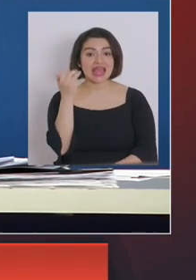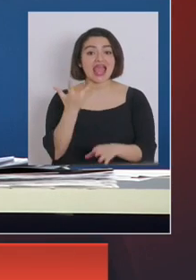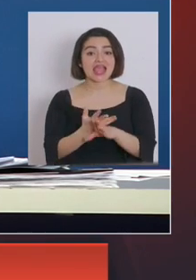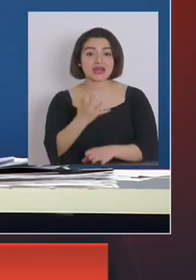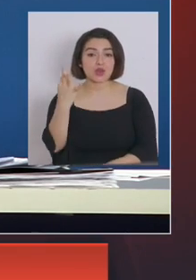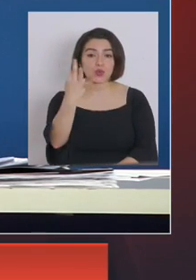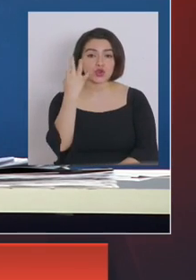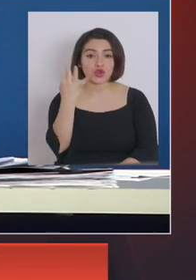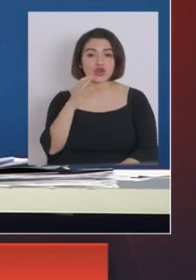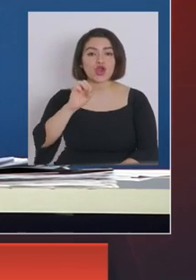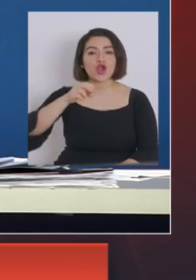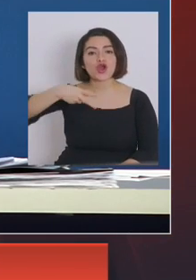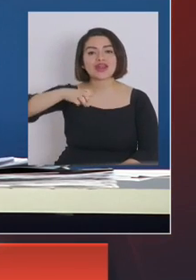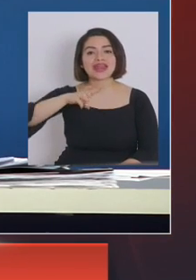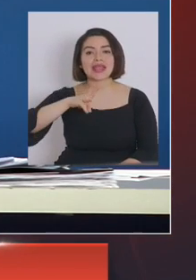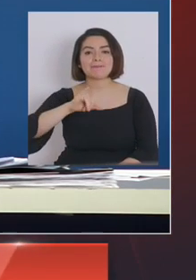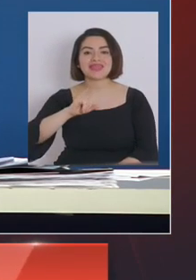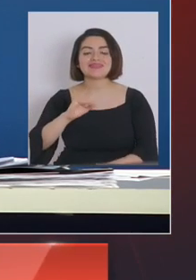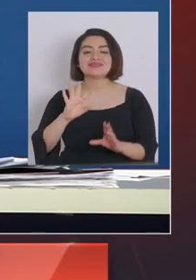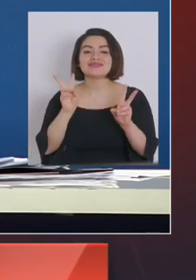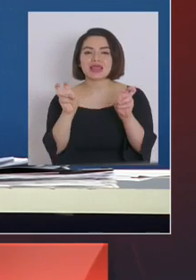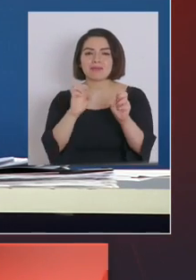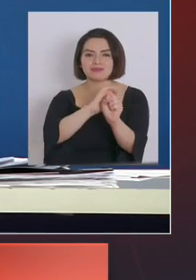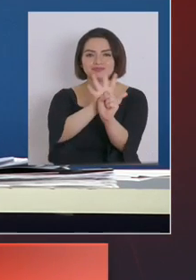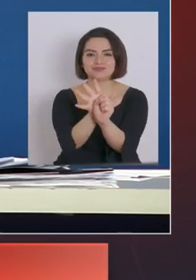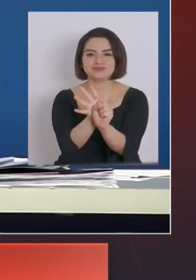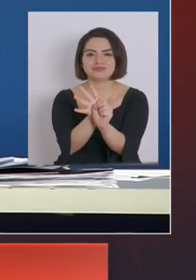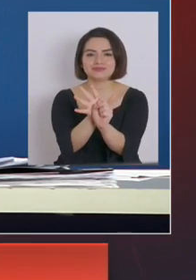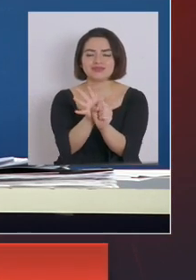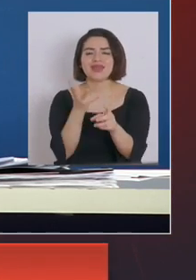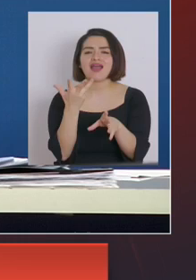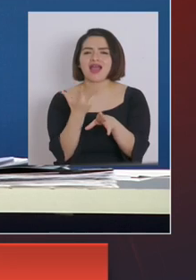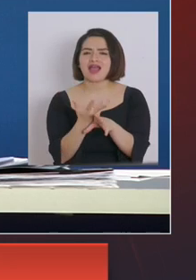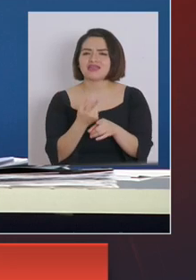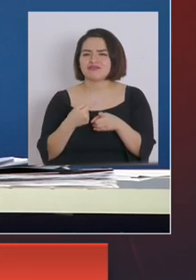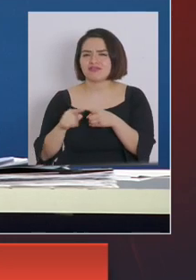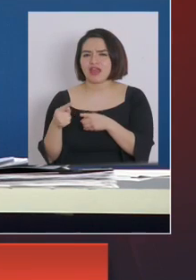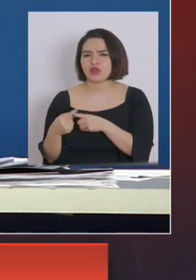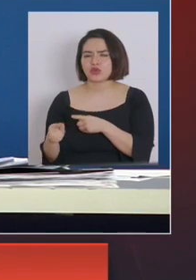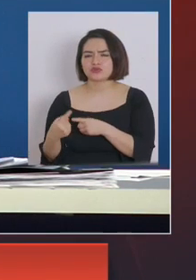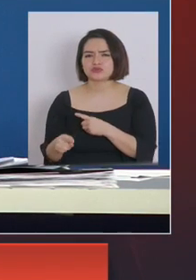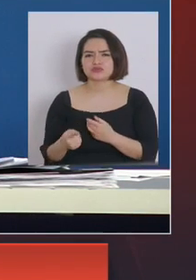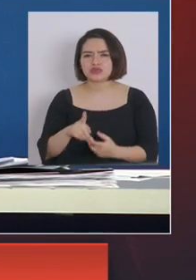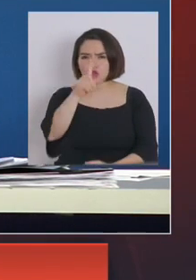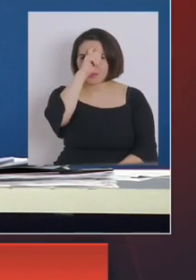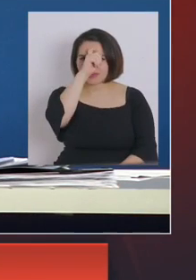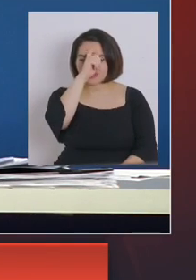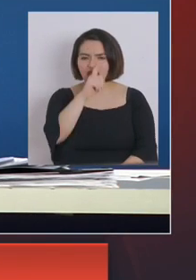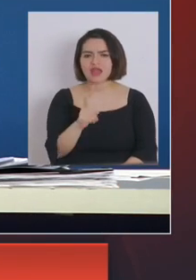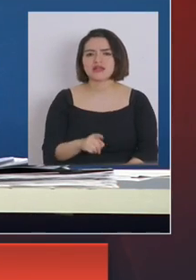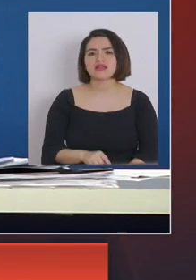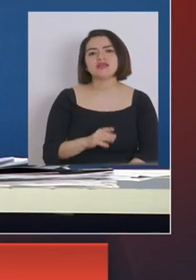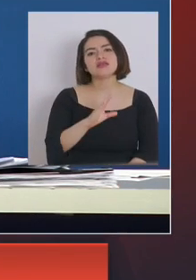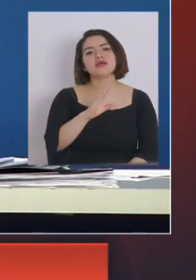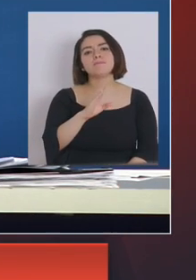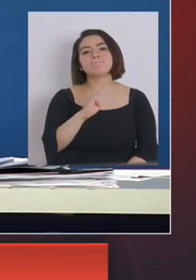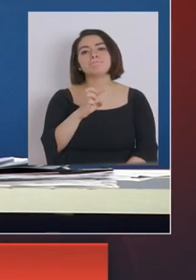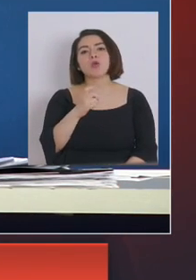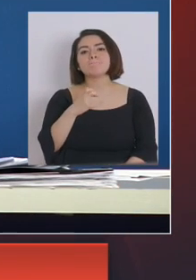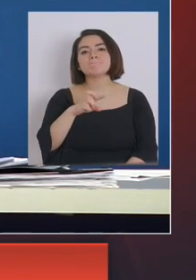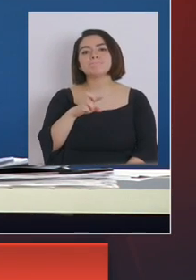reunión en la UNEMI para este tema nosotros tenemos ahí varios consultorios el SAPU Pompeya el Belloto Sur